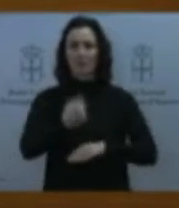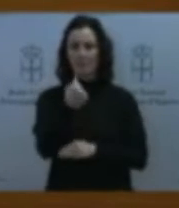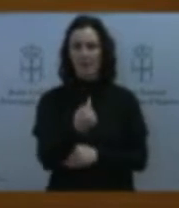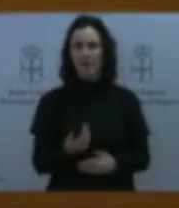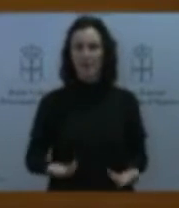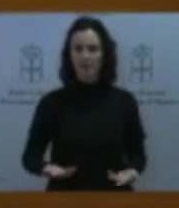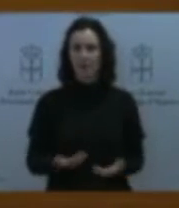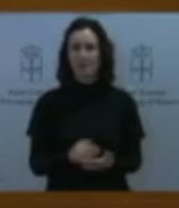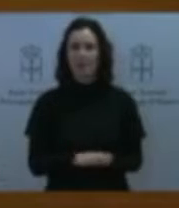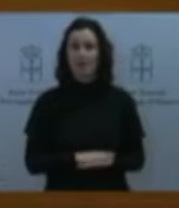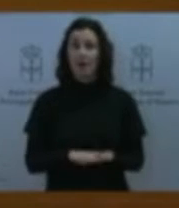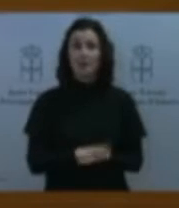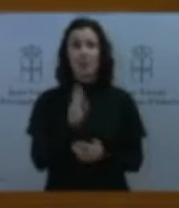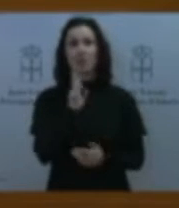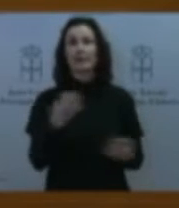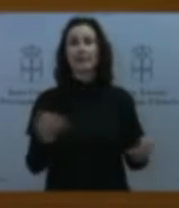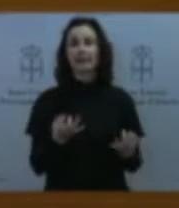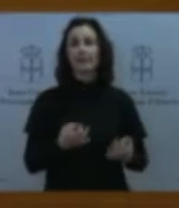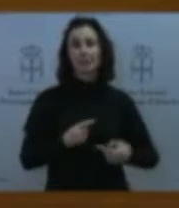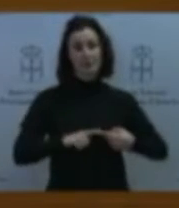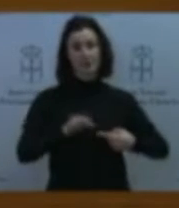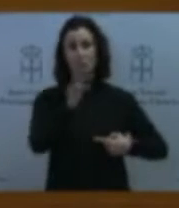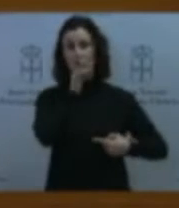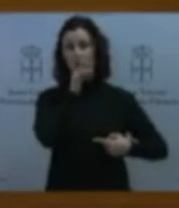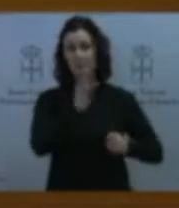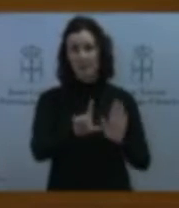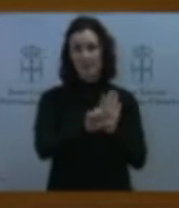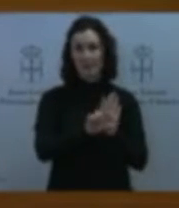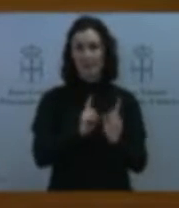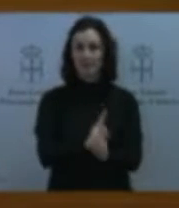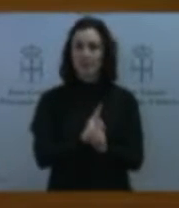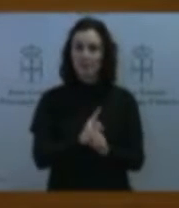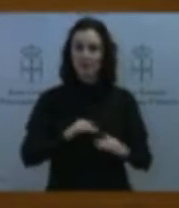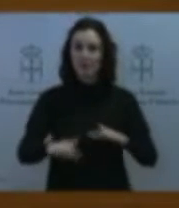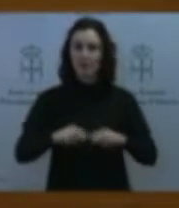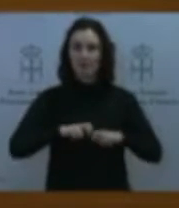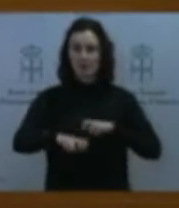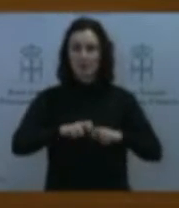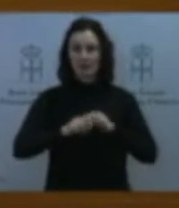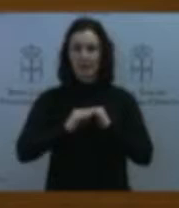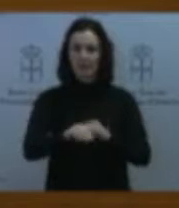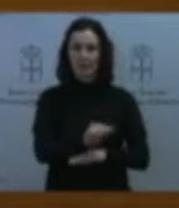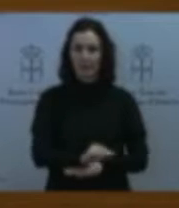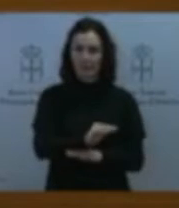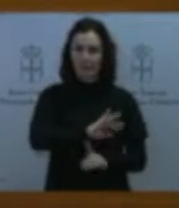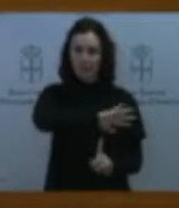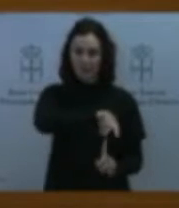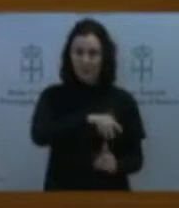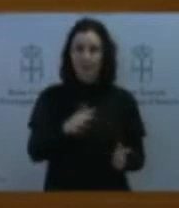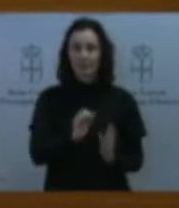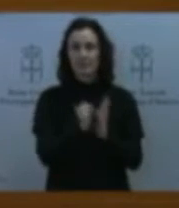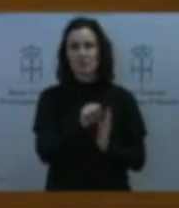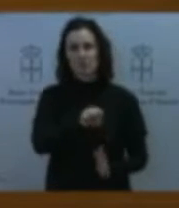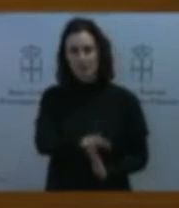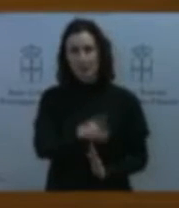primera acción. En la Ley de Transportes y Movilidad Sostenible, como decía en el artículo 13, se fija que los instrumentos de